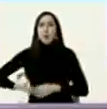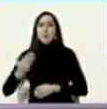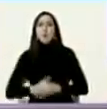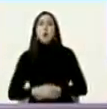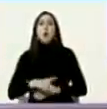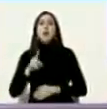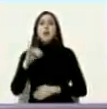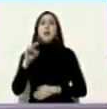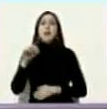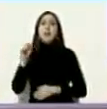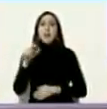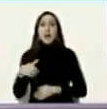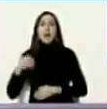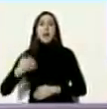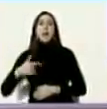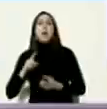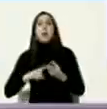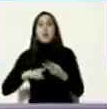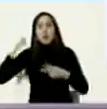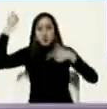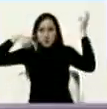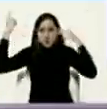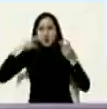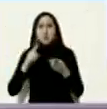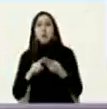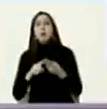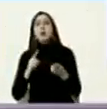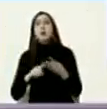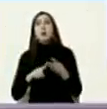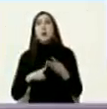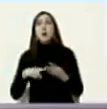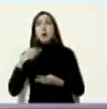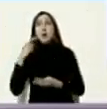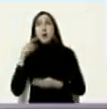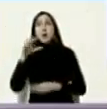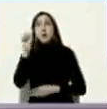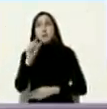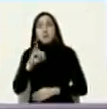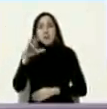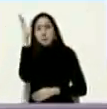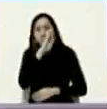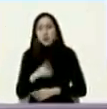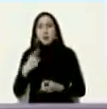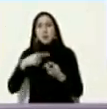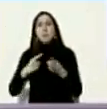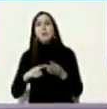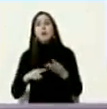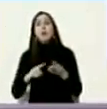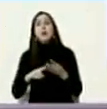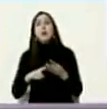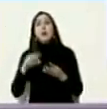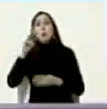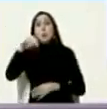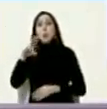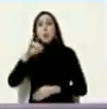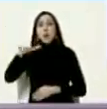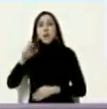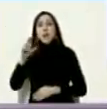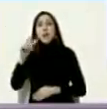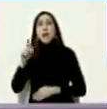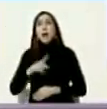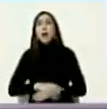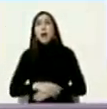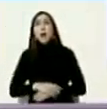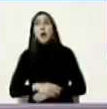Hugo Chávez Daniel Ortega Pepe Mujica Evo Morales